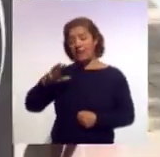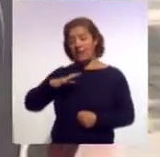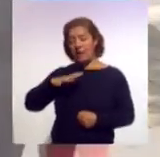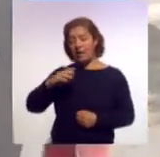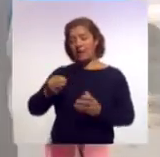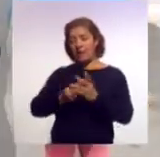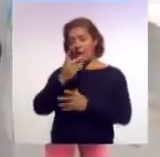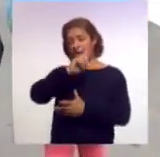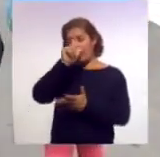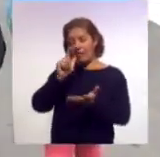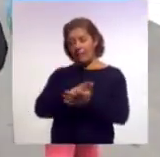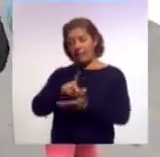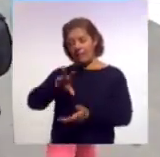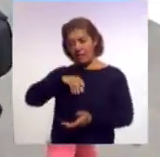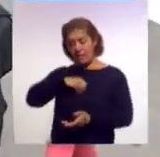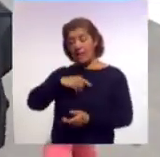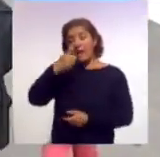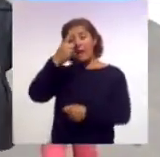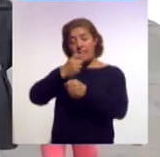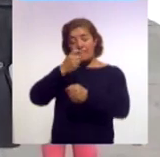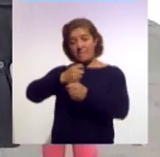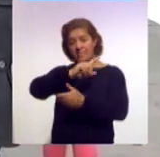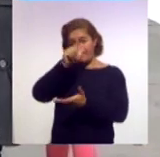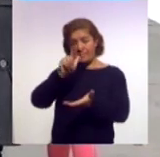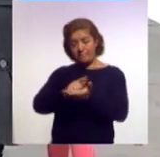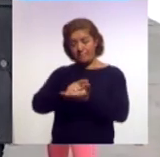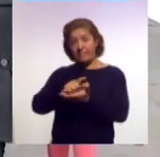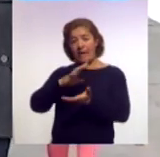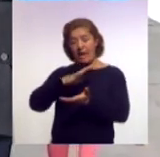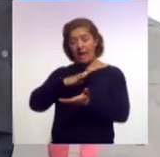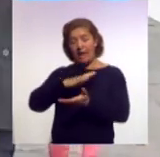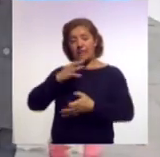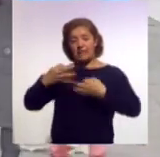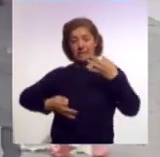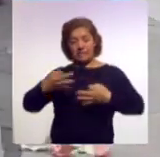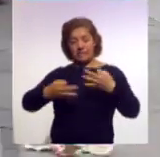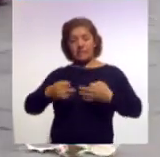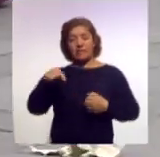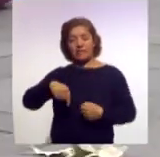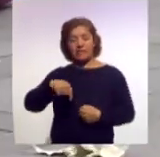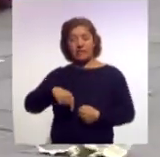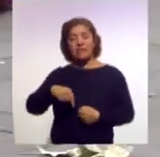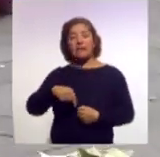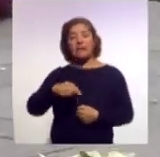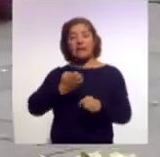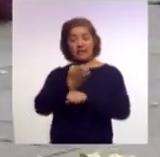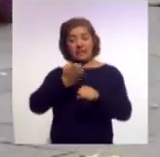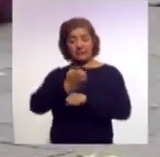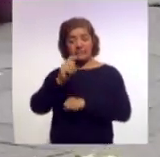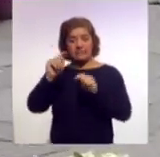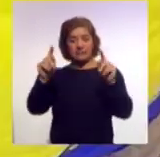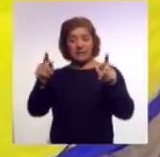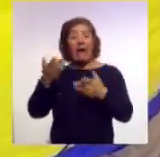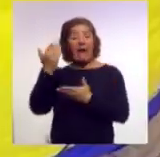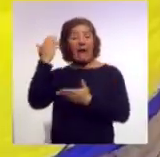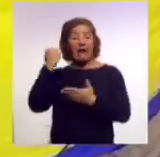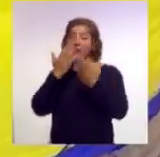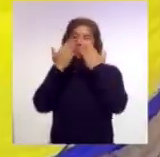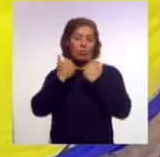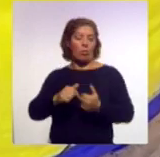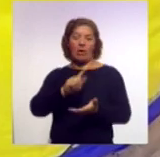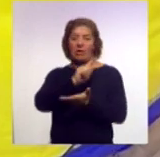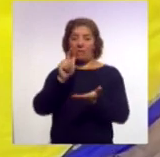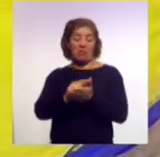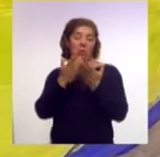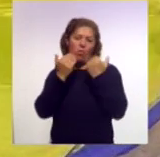para el estado de Tlaxcala, la primera ley que tenemos en la materia en el estado. Nunca antes había habido una ley que regulara específicamente el tema de